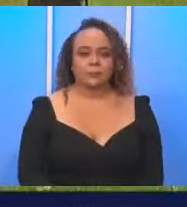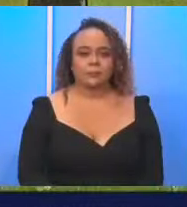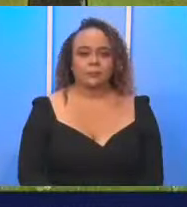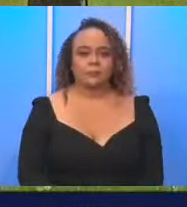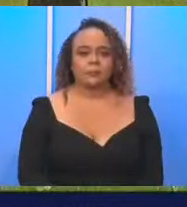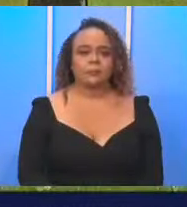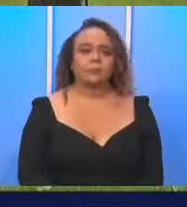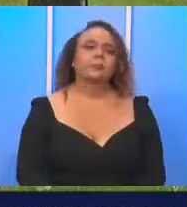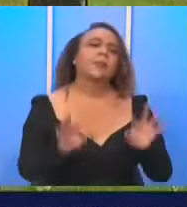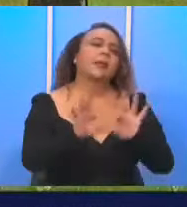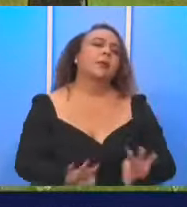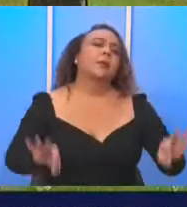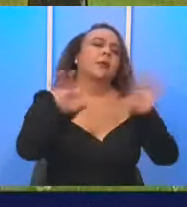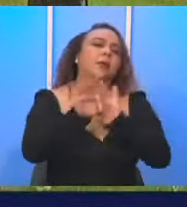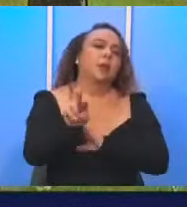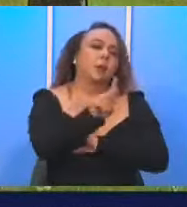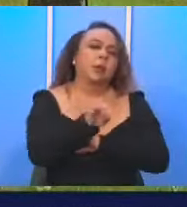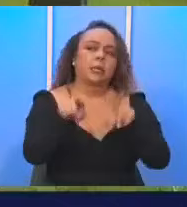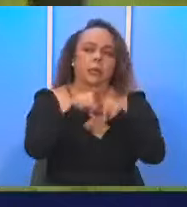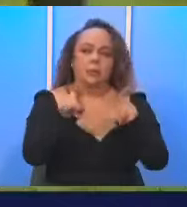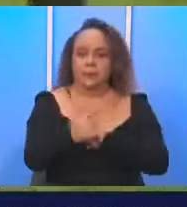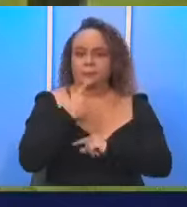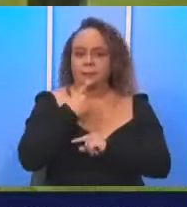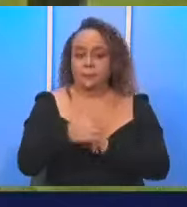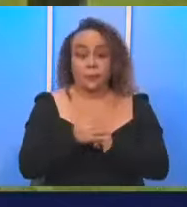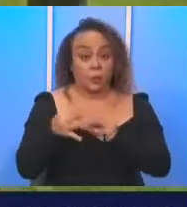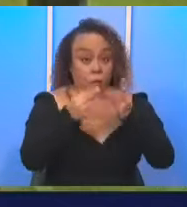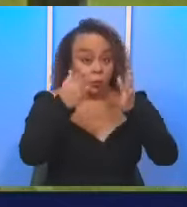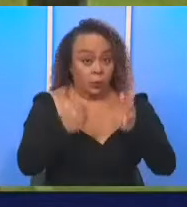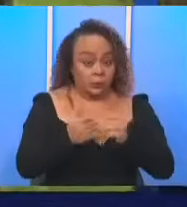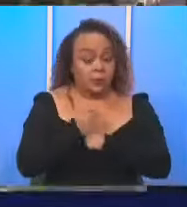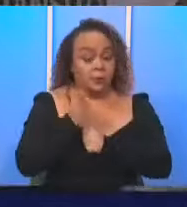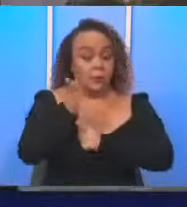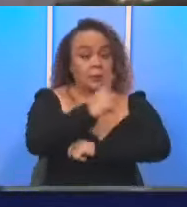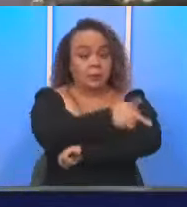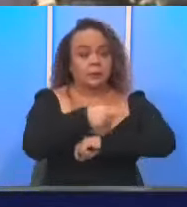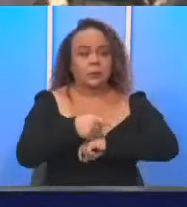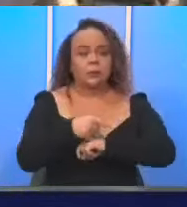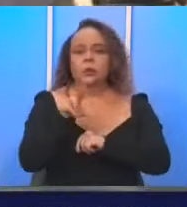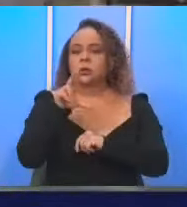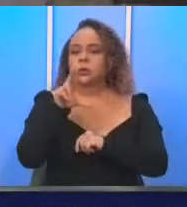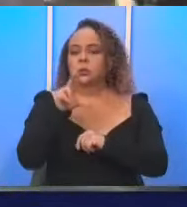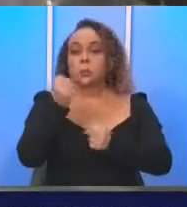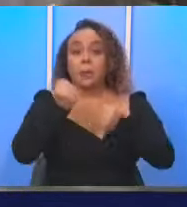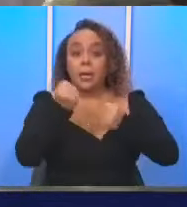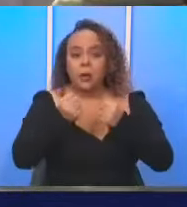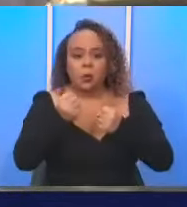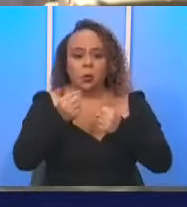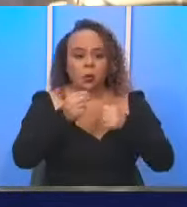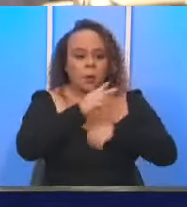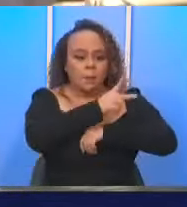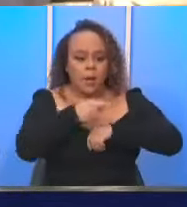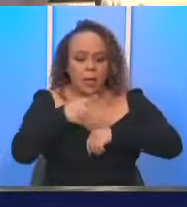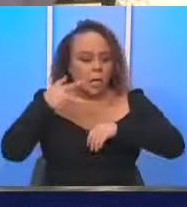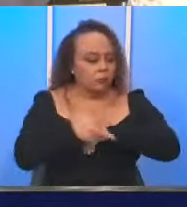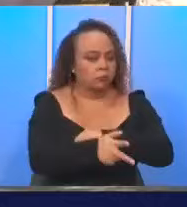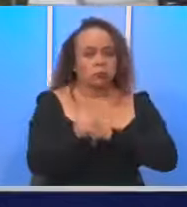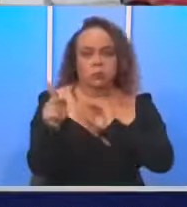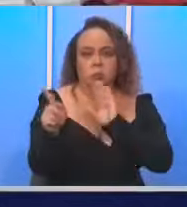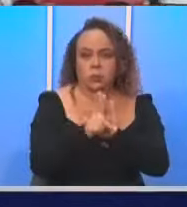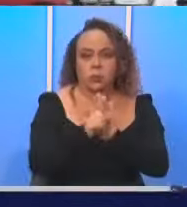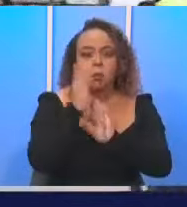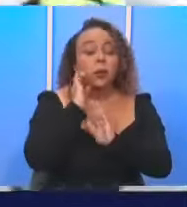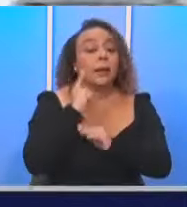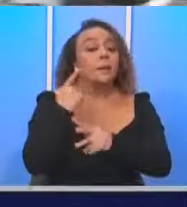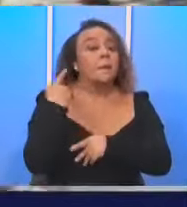Es importante, compañera, también mencionar a aquellos turistas que vayan a las playas no meter el vehículo en la misma playa, puesto que, pues,